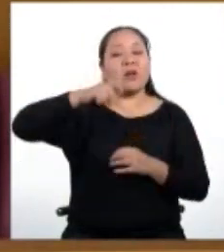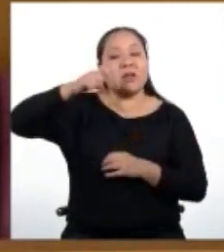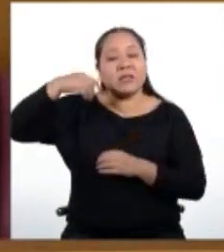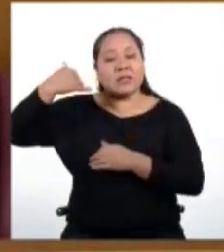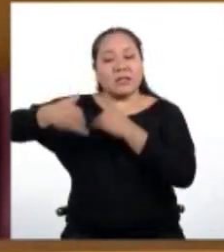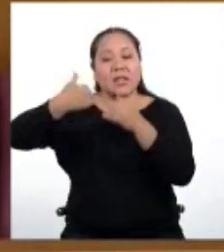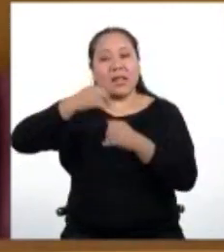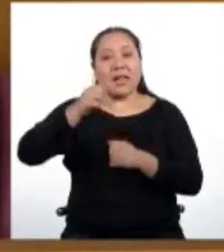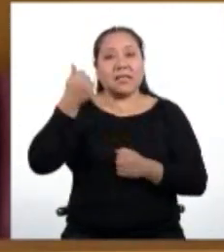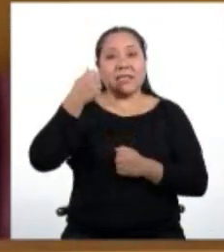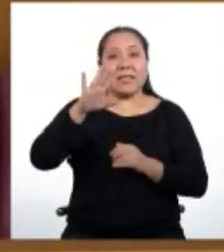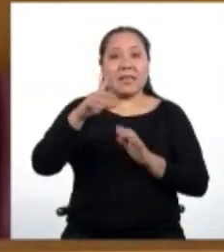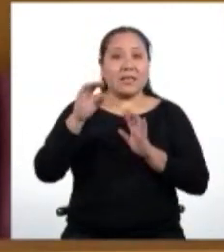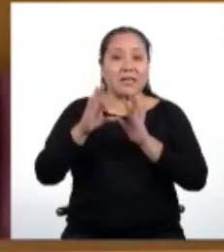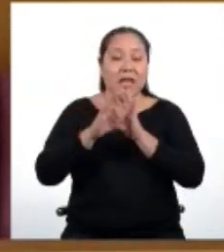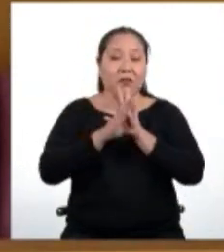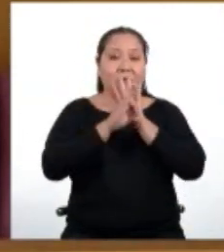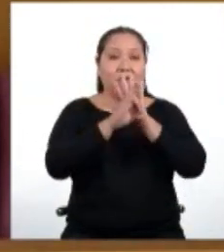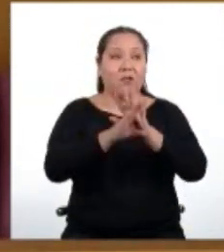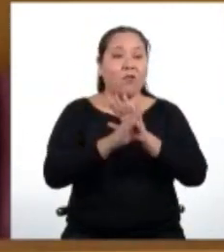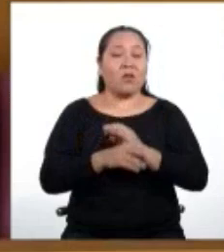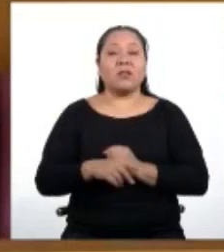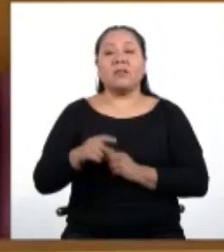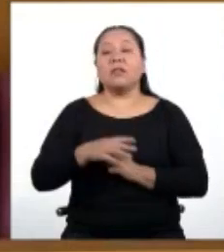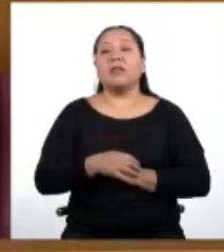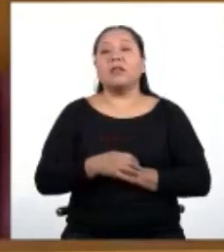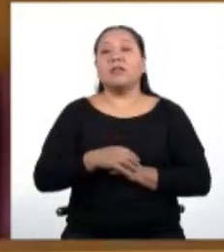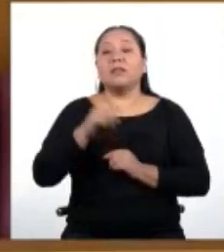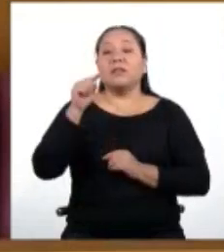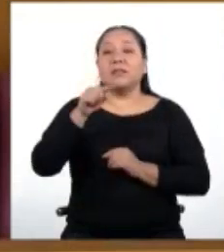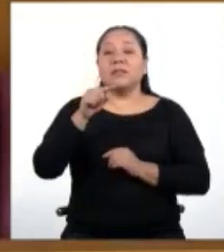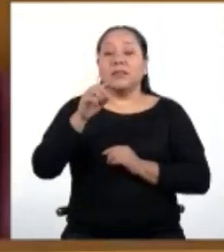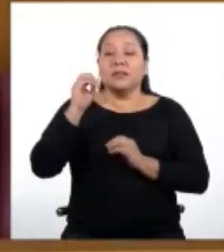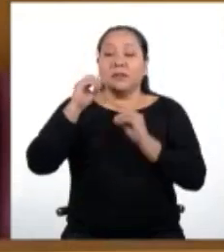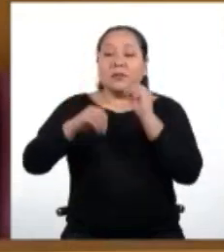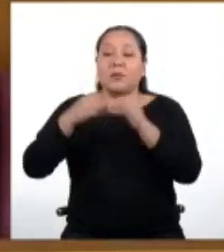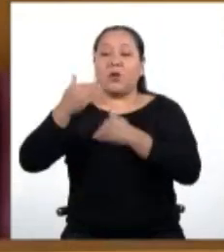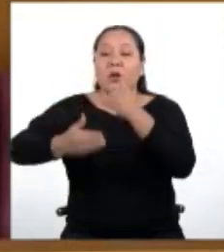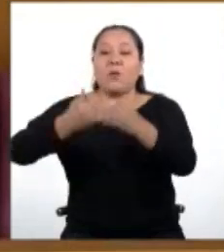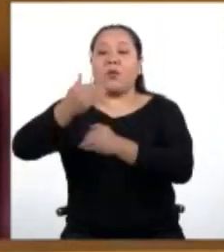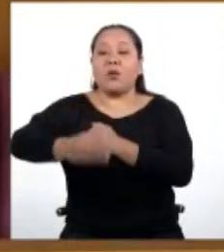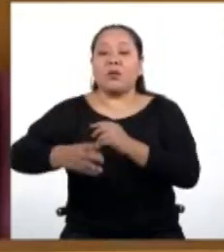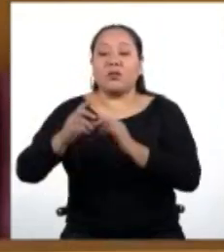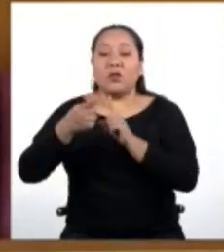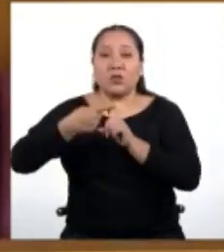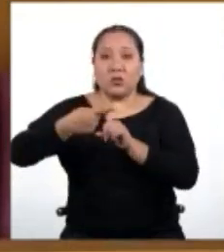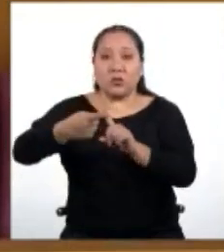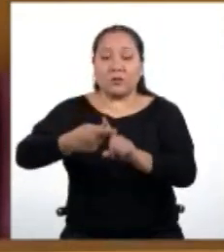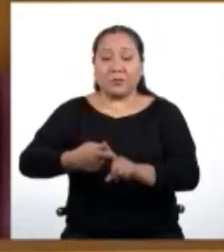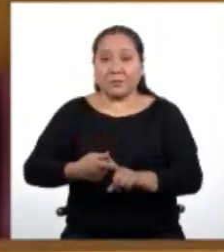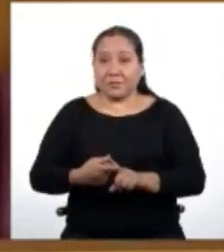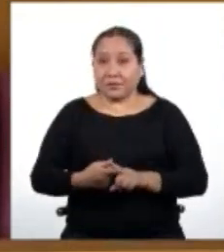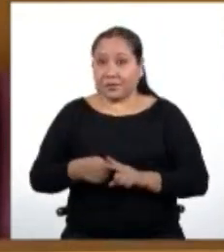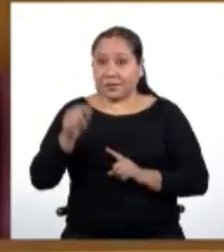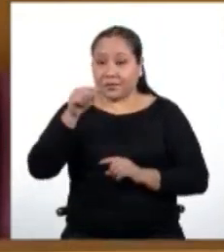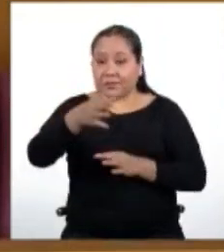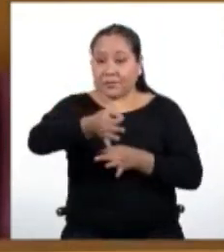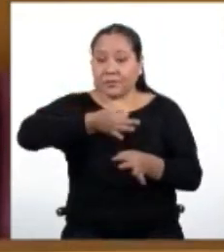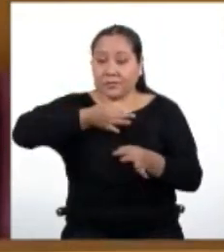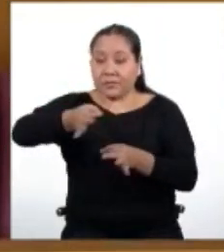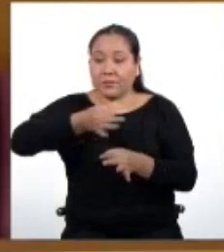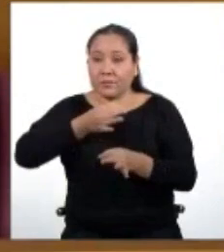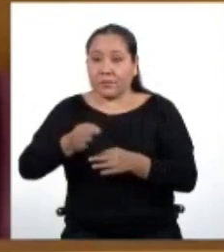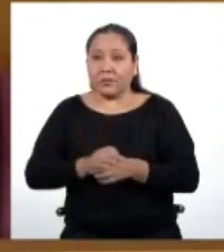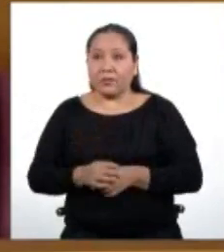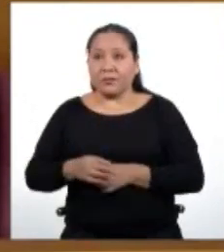15 figuras, se aplicará la fórmula de la suma de términos de una progresión aritmética. Así que reemplazamos los